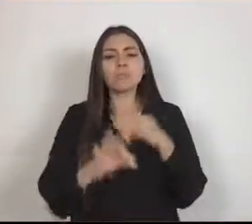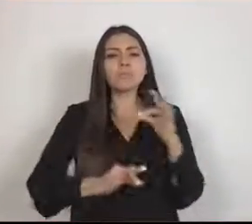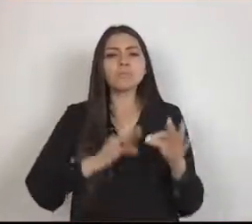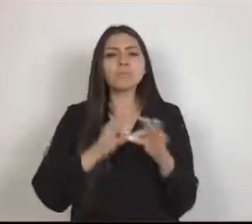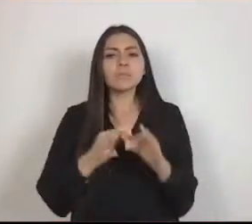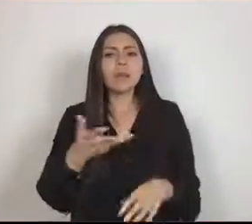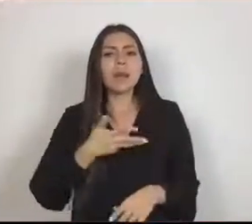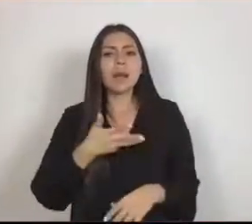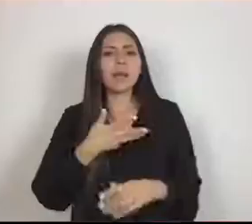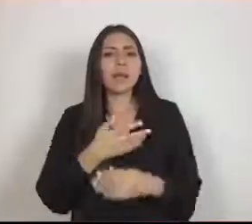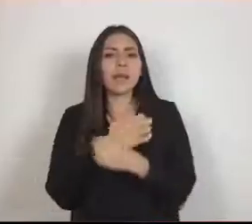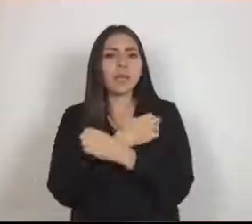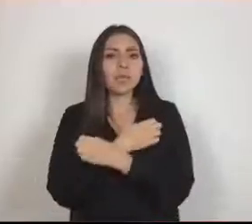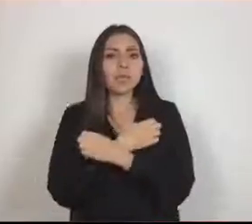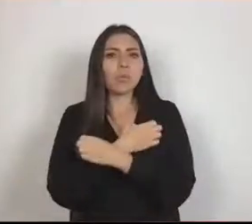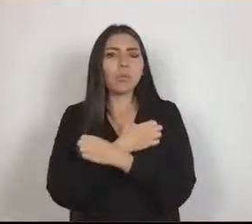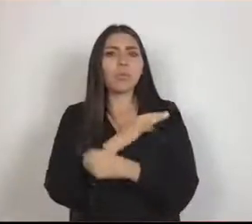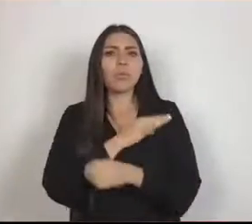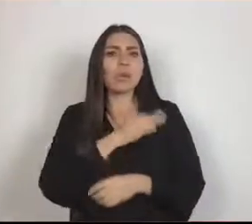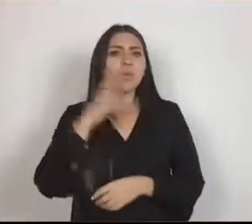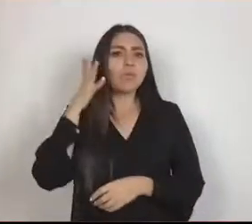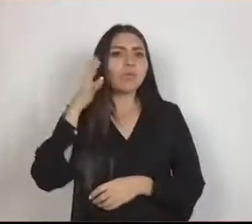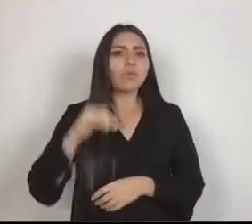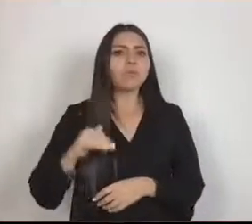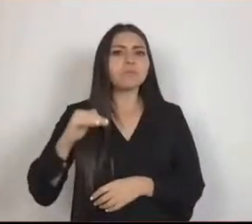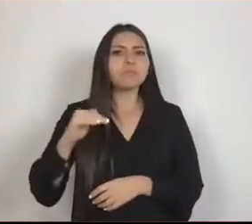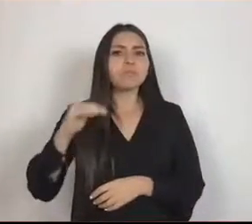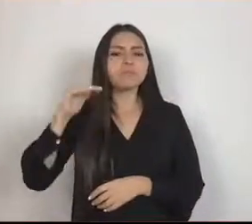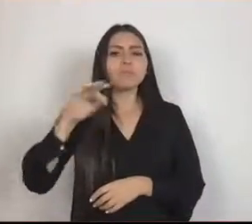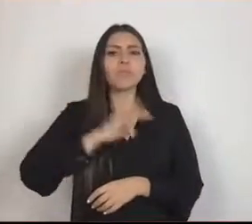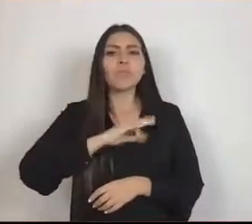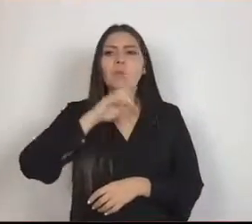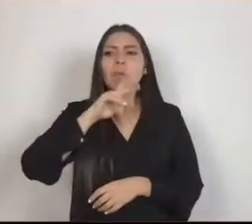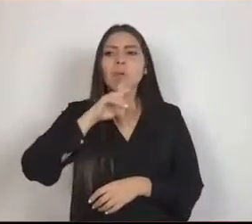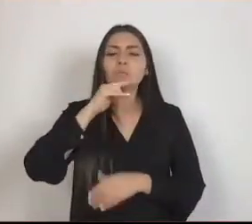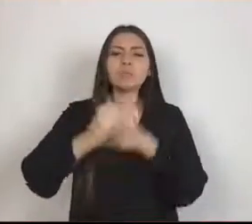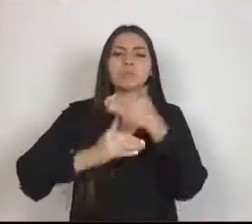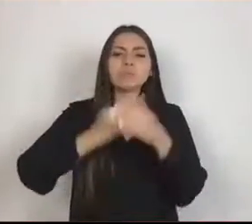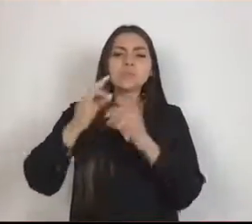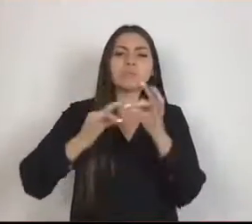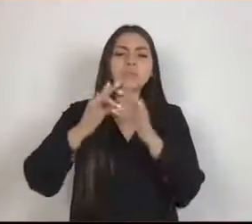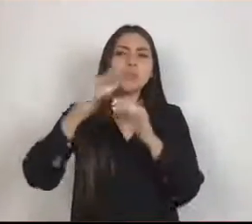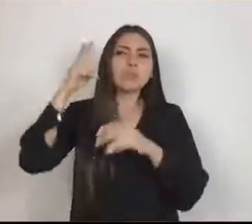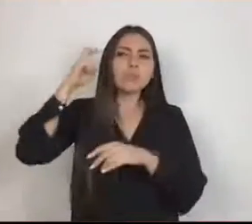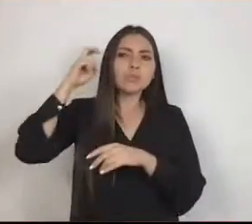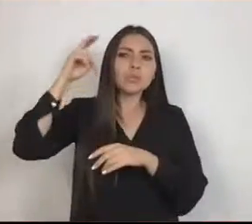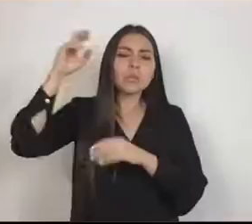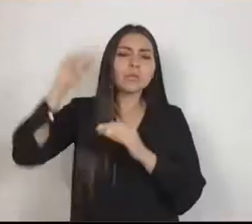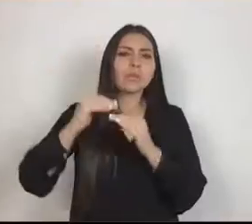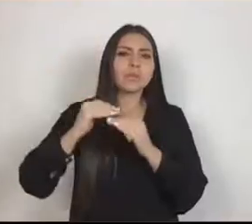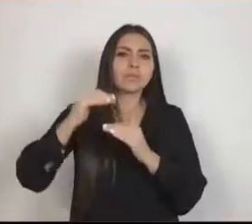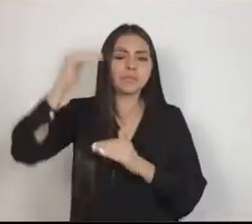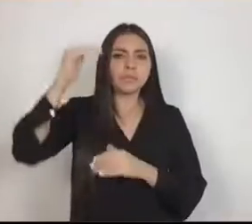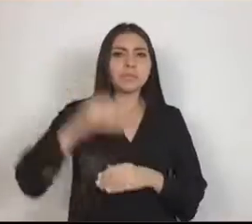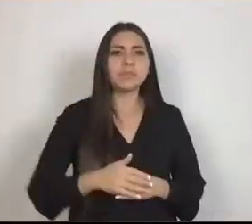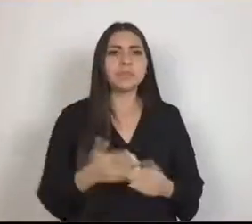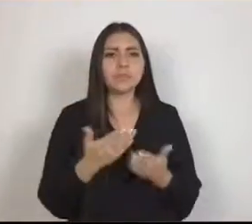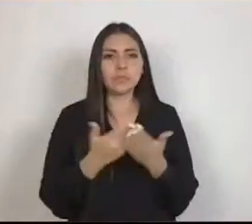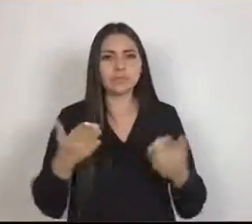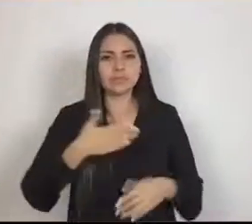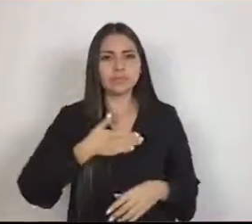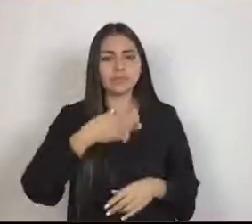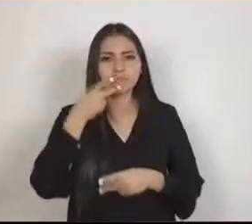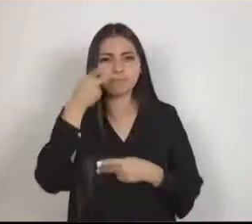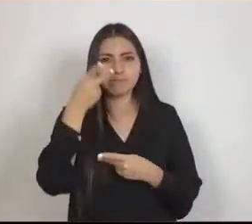motiva, que hace crecer y soñar. Con este reconocimiento, hago propio el llamado